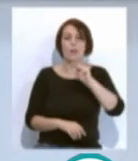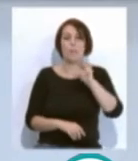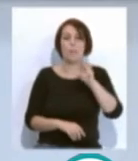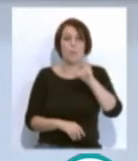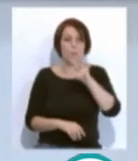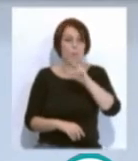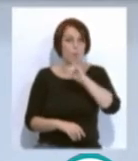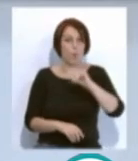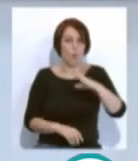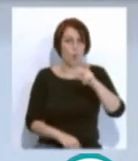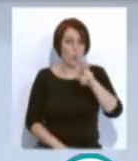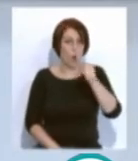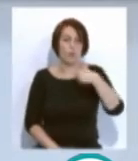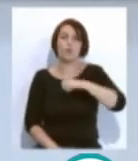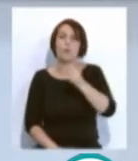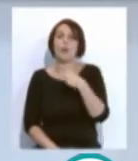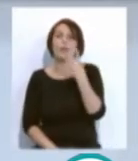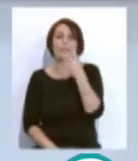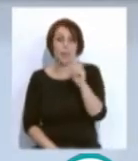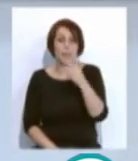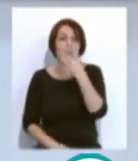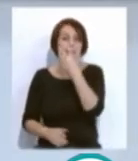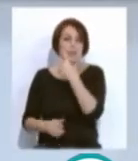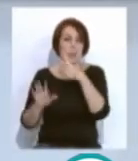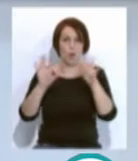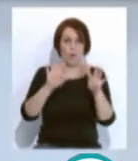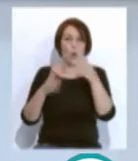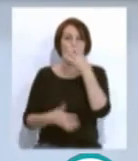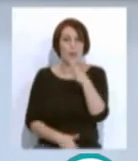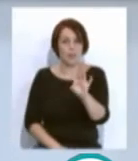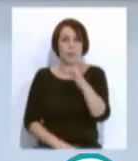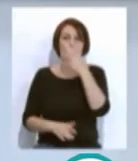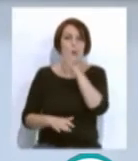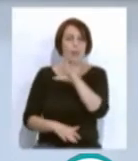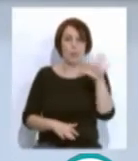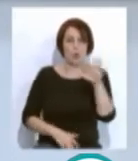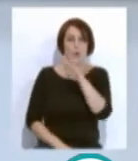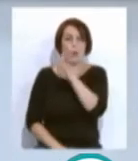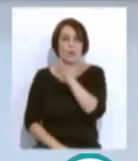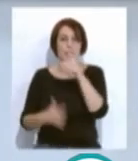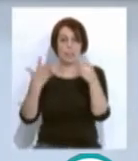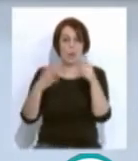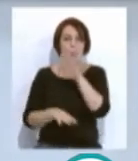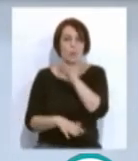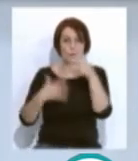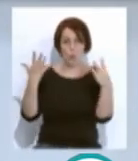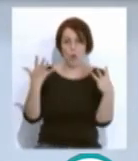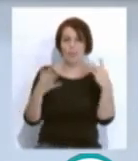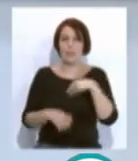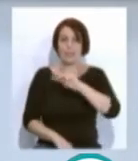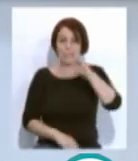ha sido la formada por los números 30, 39, 40, 45, 46 y 49, con el 3 como